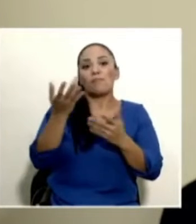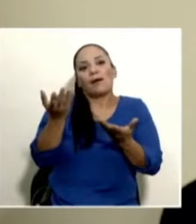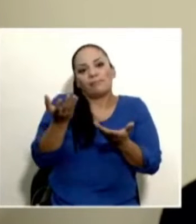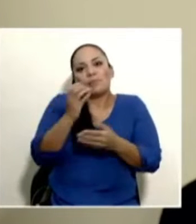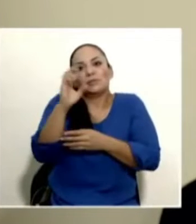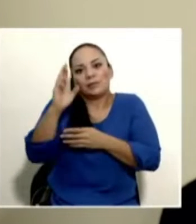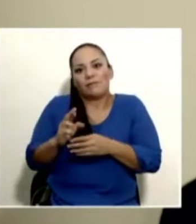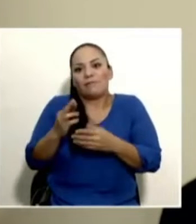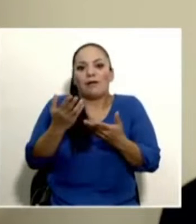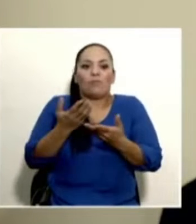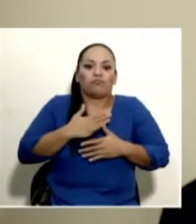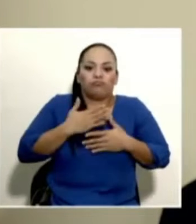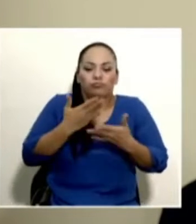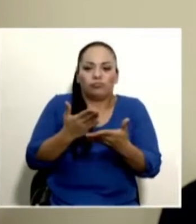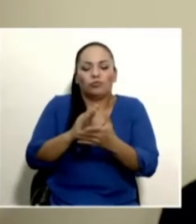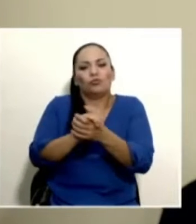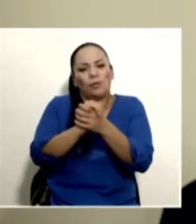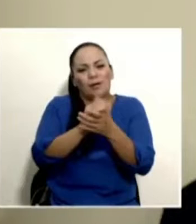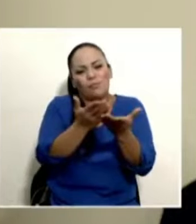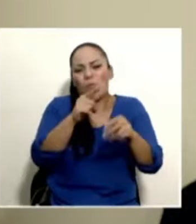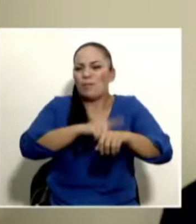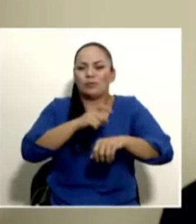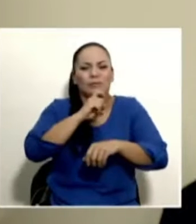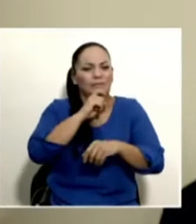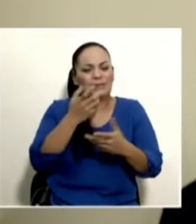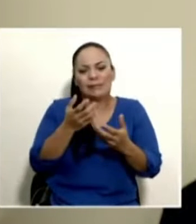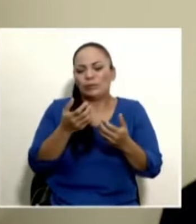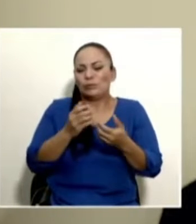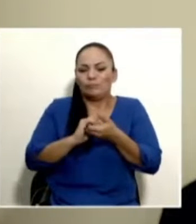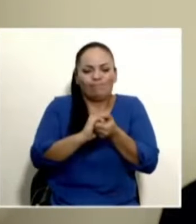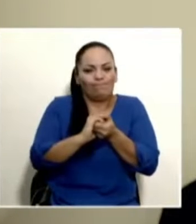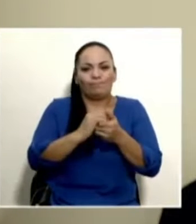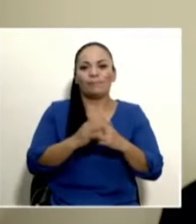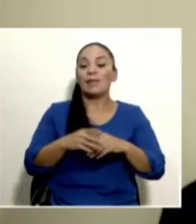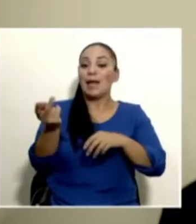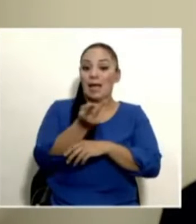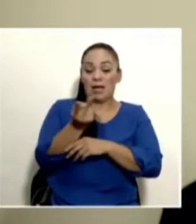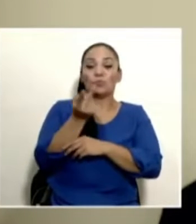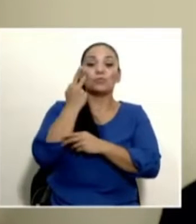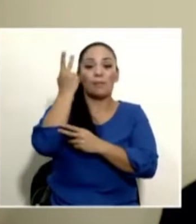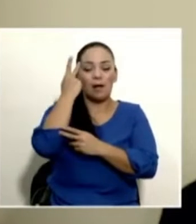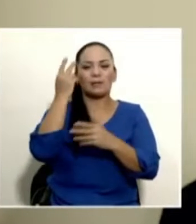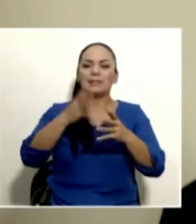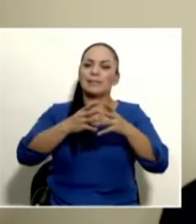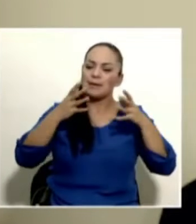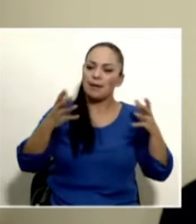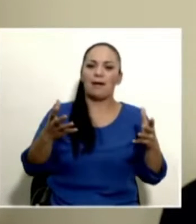un momento dificilísimo. Bueno, ellos tuvieron la enorme gentileza,